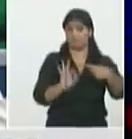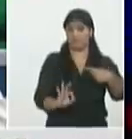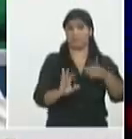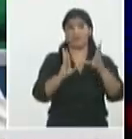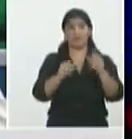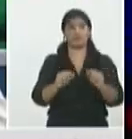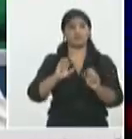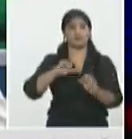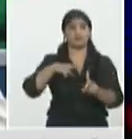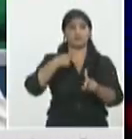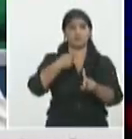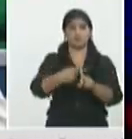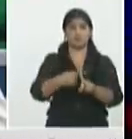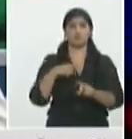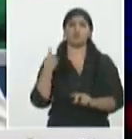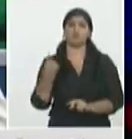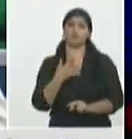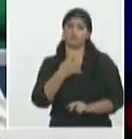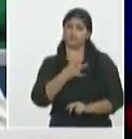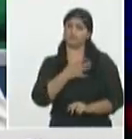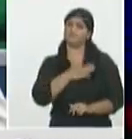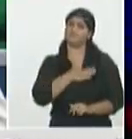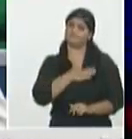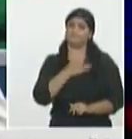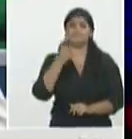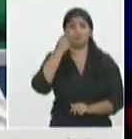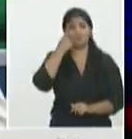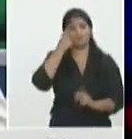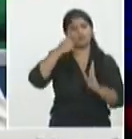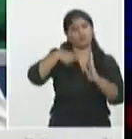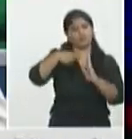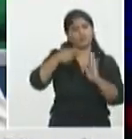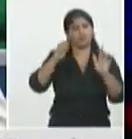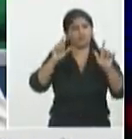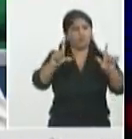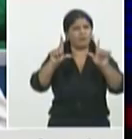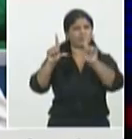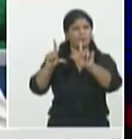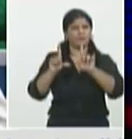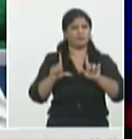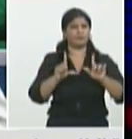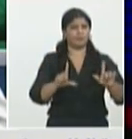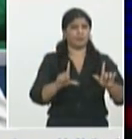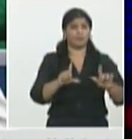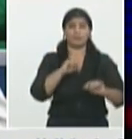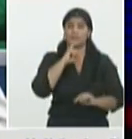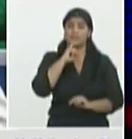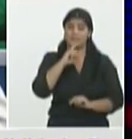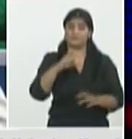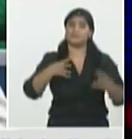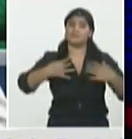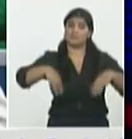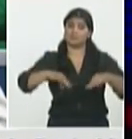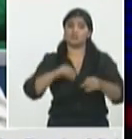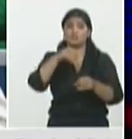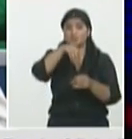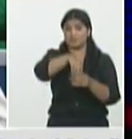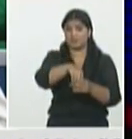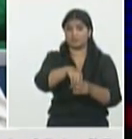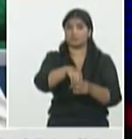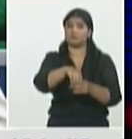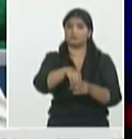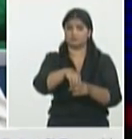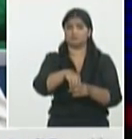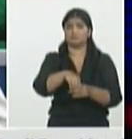imágenes donde realmente se ve el impacto que ha tenido esto pero incluso en segundo lugar está Irán